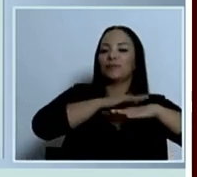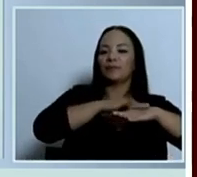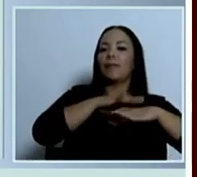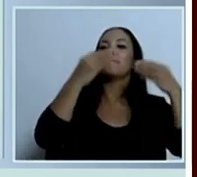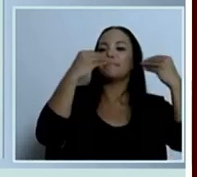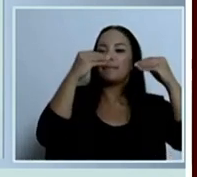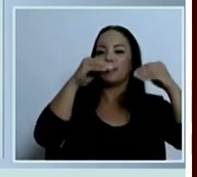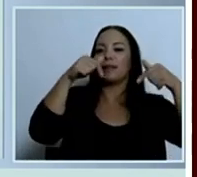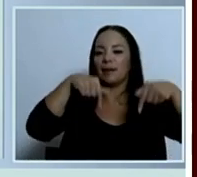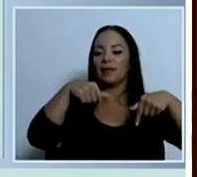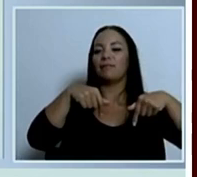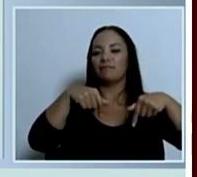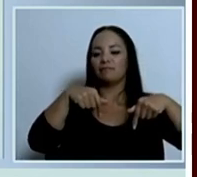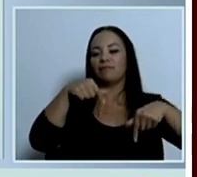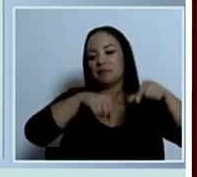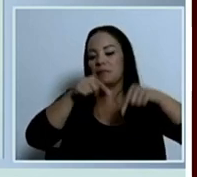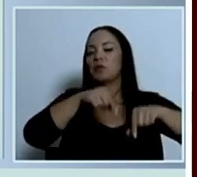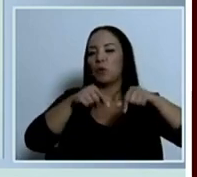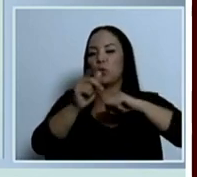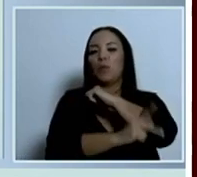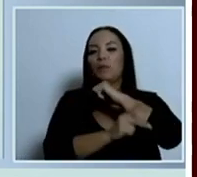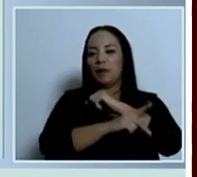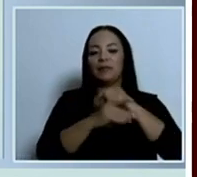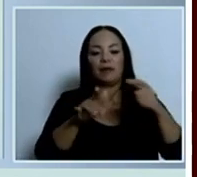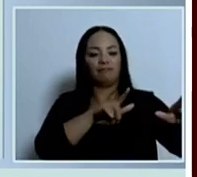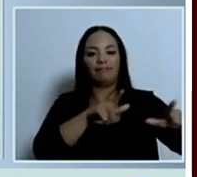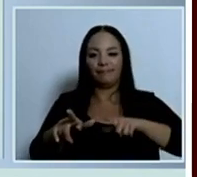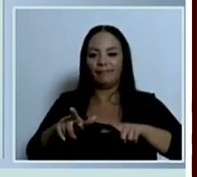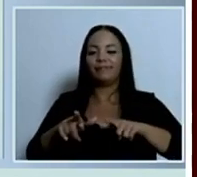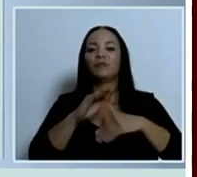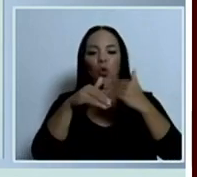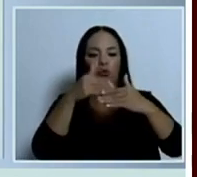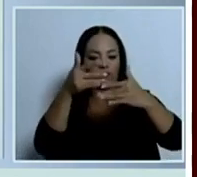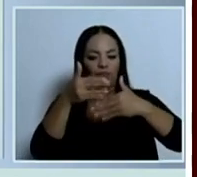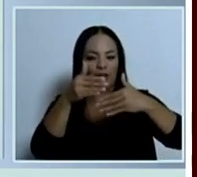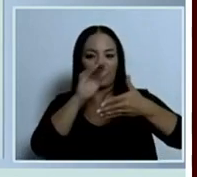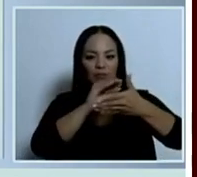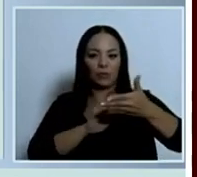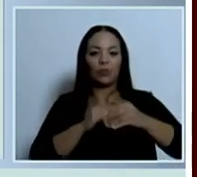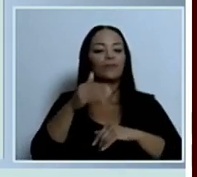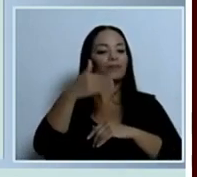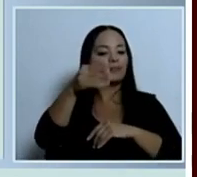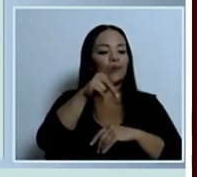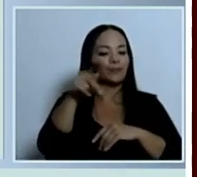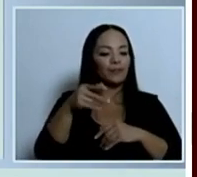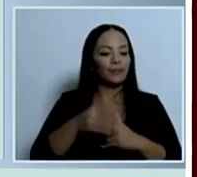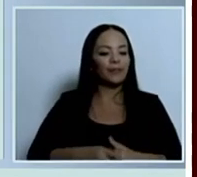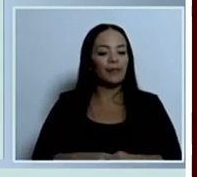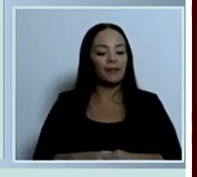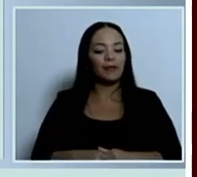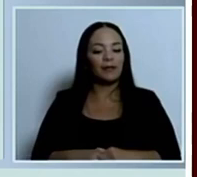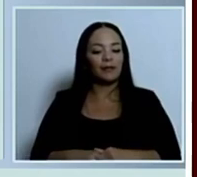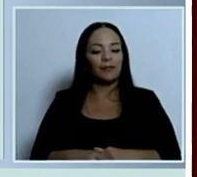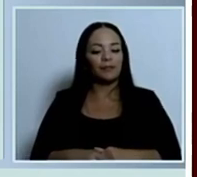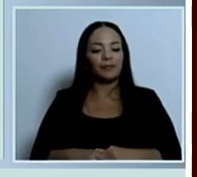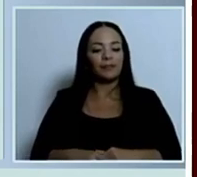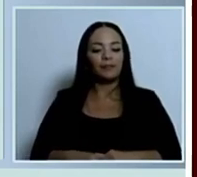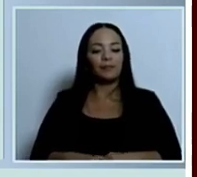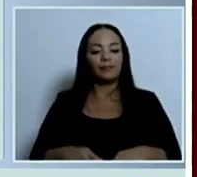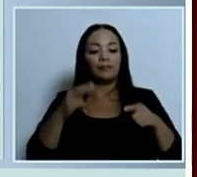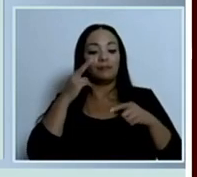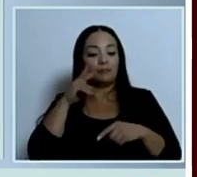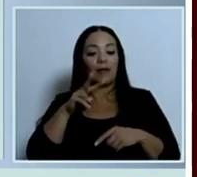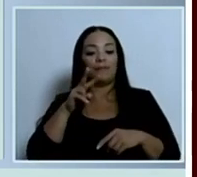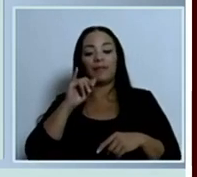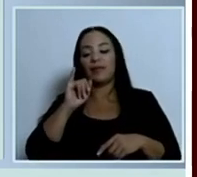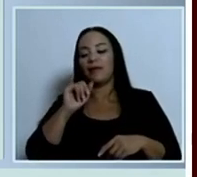ya en el país con todos los registros. Pasamos la diapositiva nada más para continuar. Este es el primer IAGT.